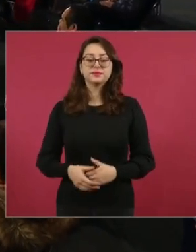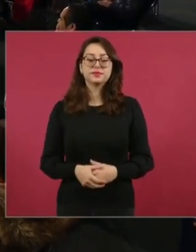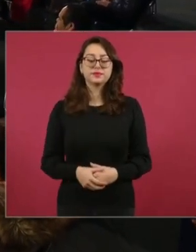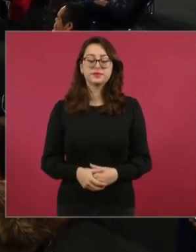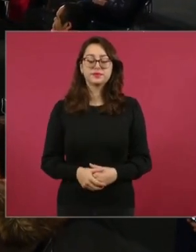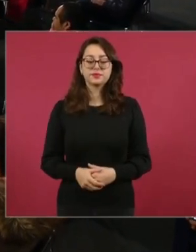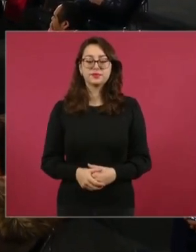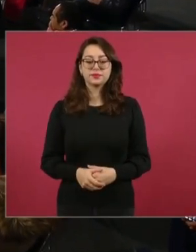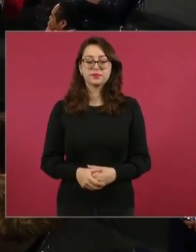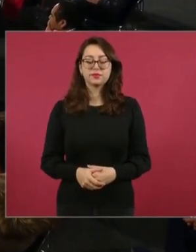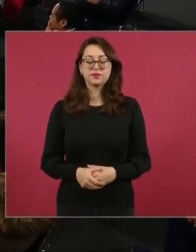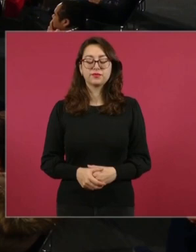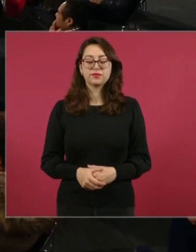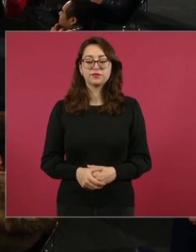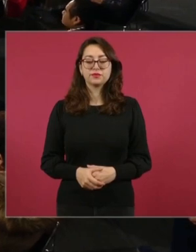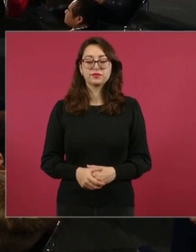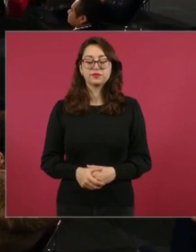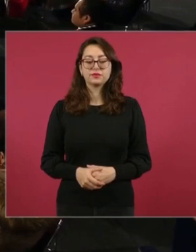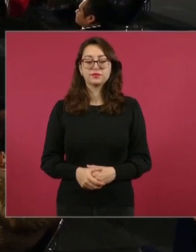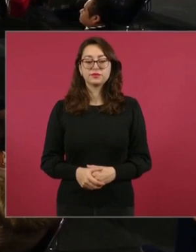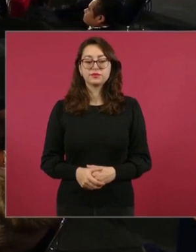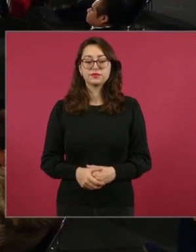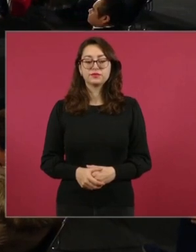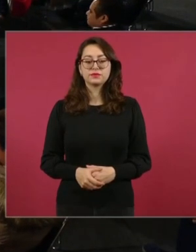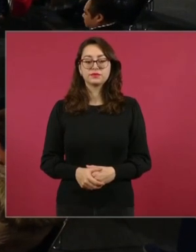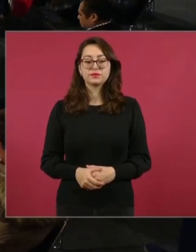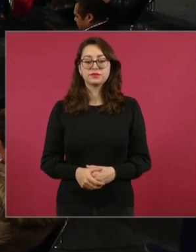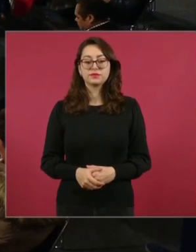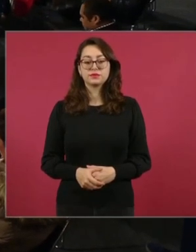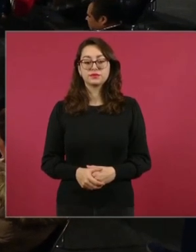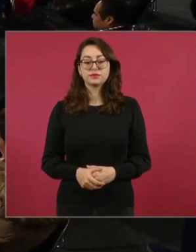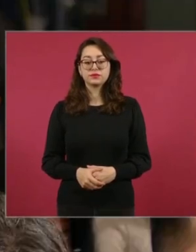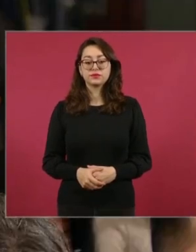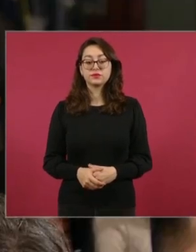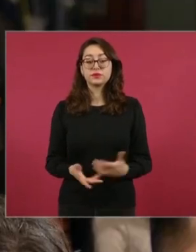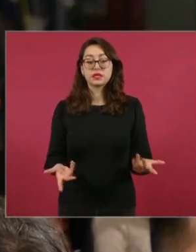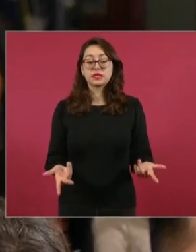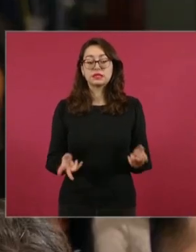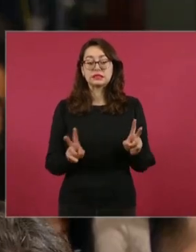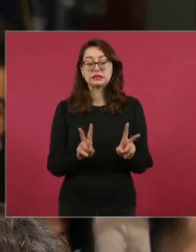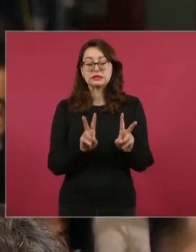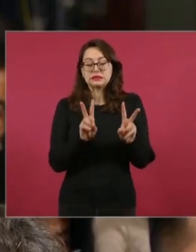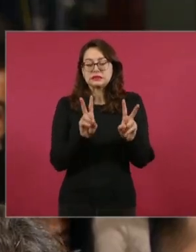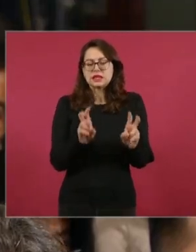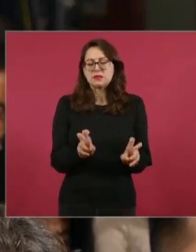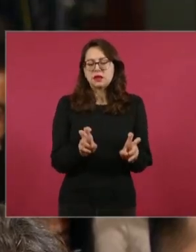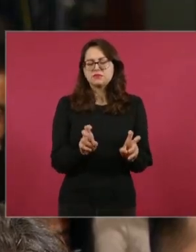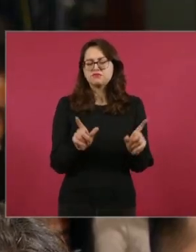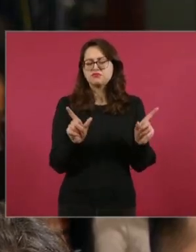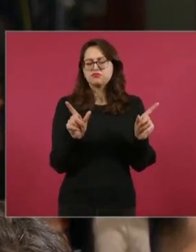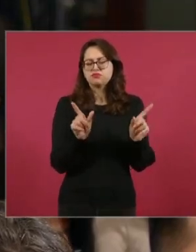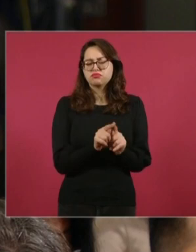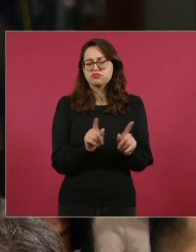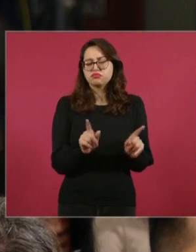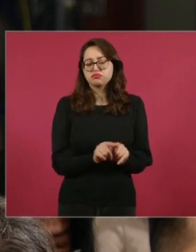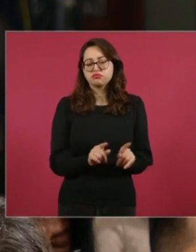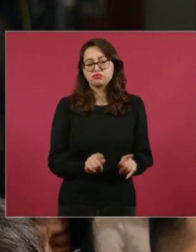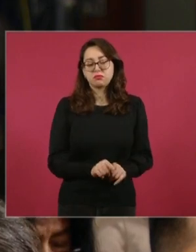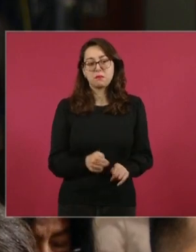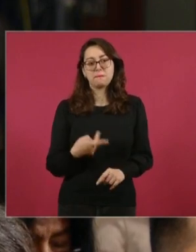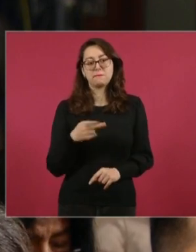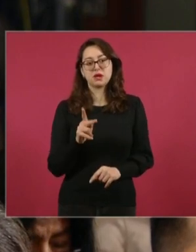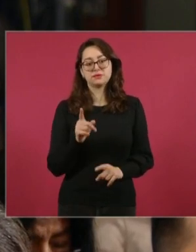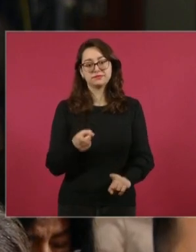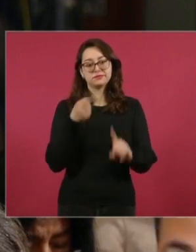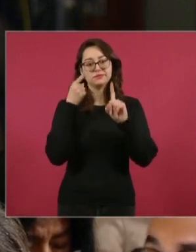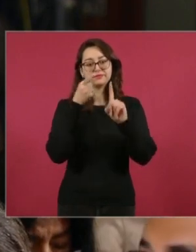Hay temas muy cortitos que tienen que ver con el ser humano, que tienen que ver con los maestros, que tienen que ver